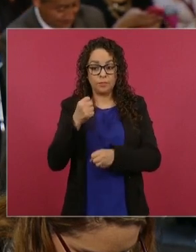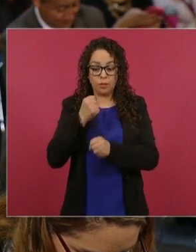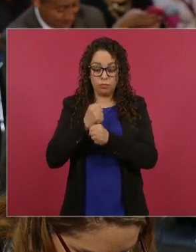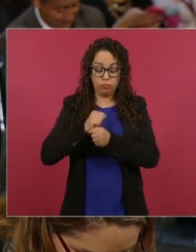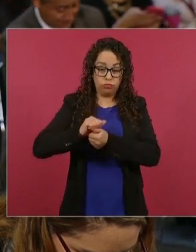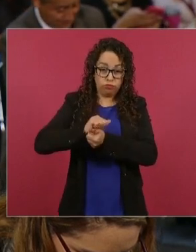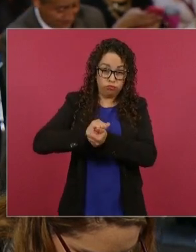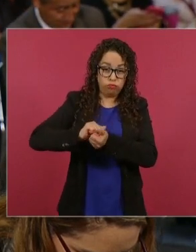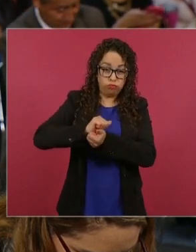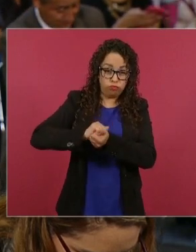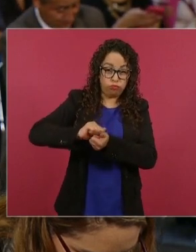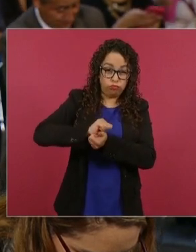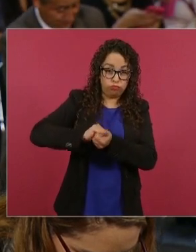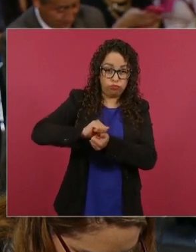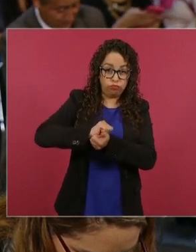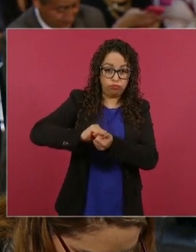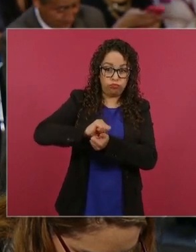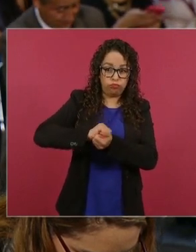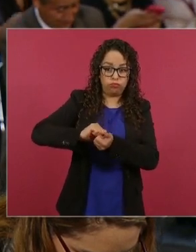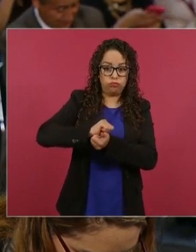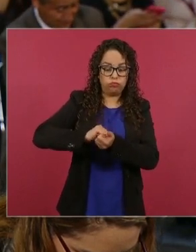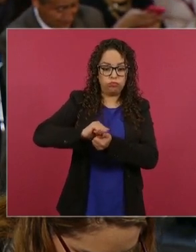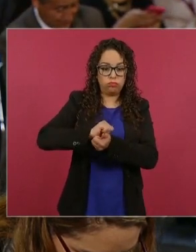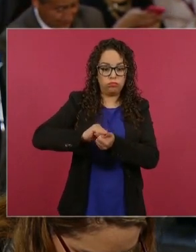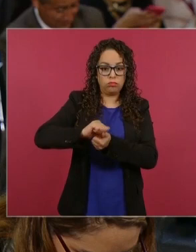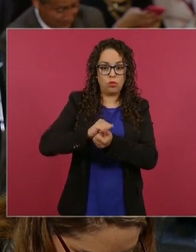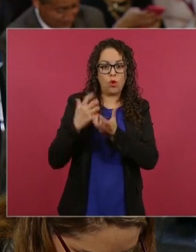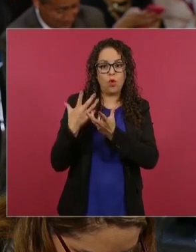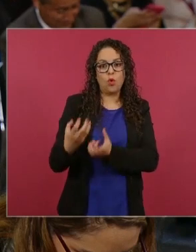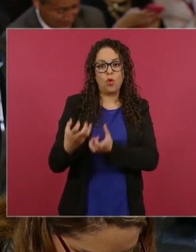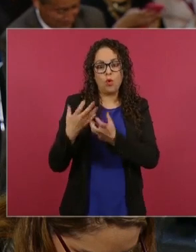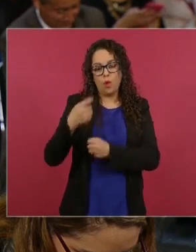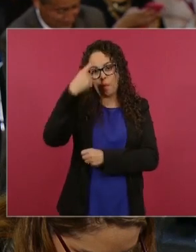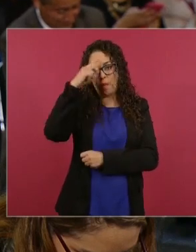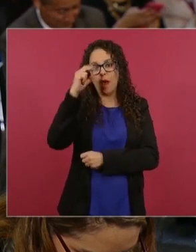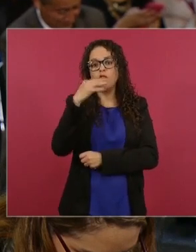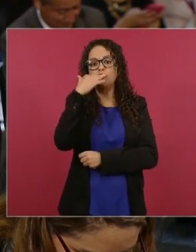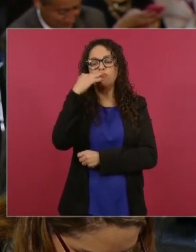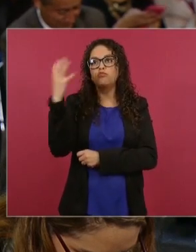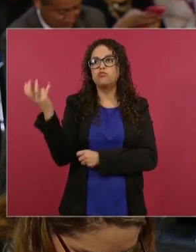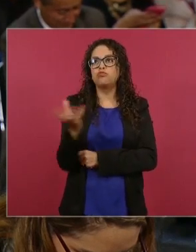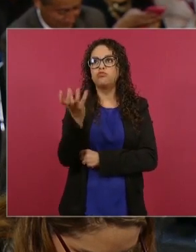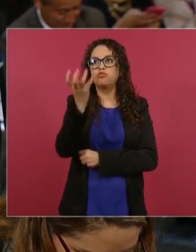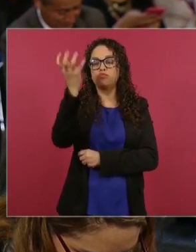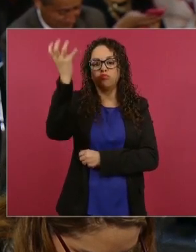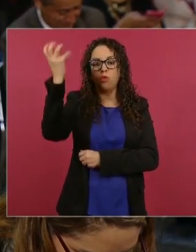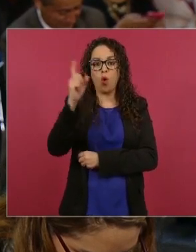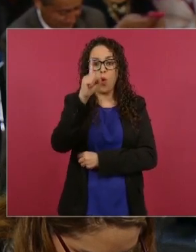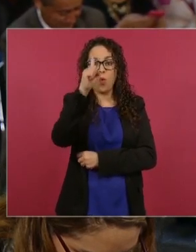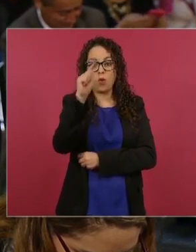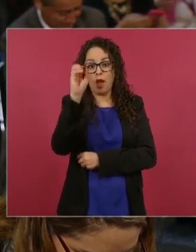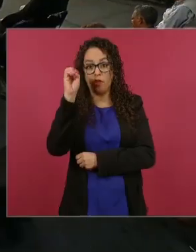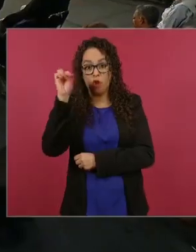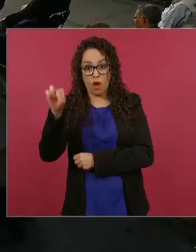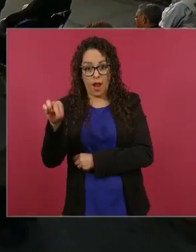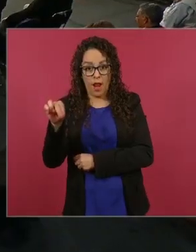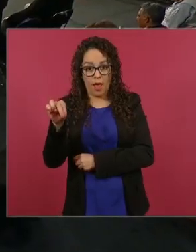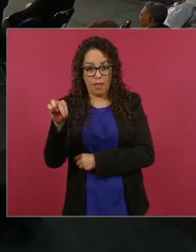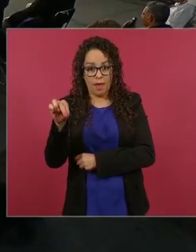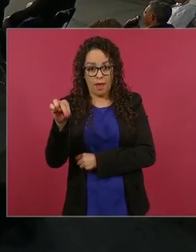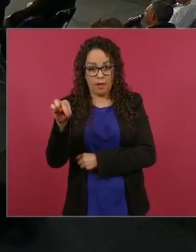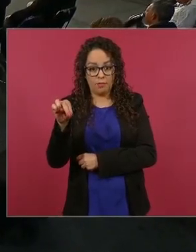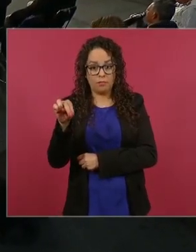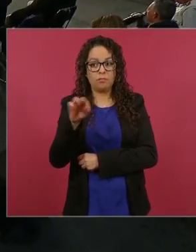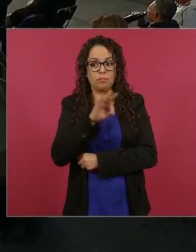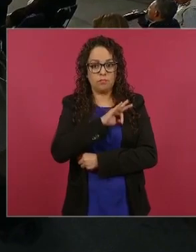retiene evitando así la contaminación ambiental por cada tonelada de esa parte cerámica pueden